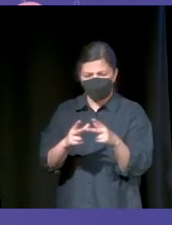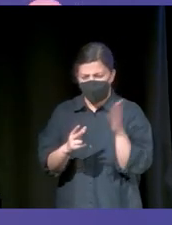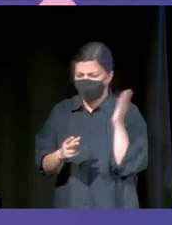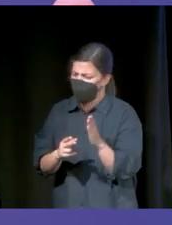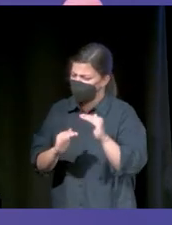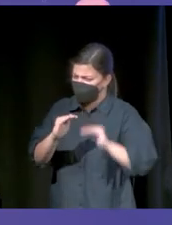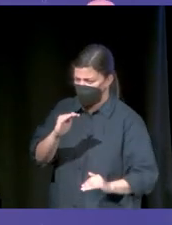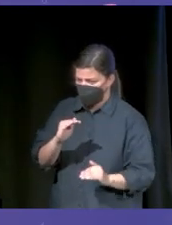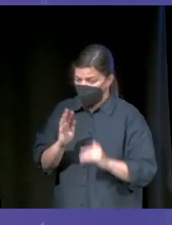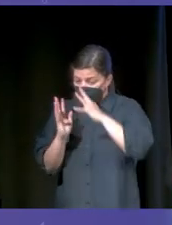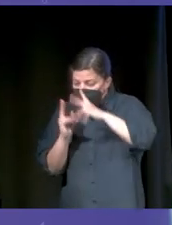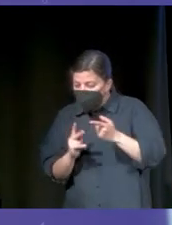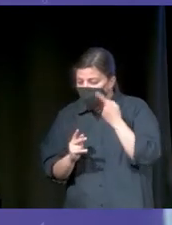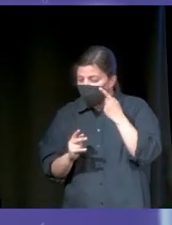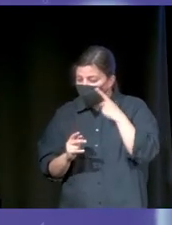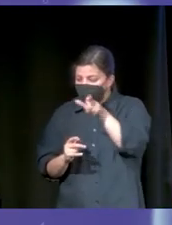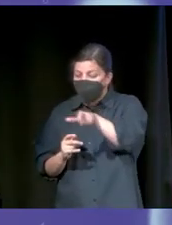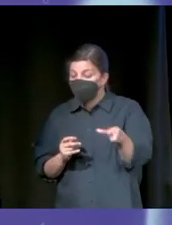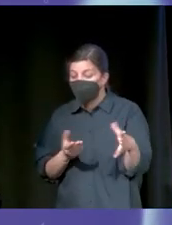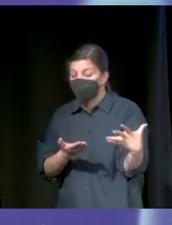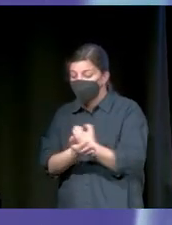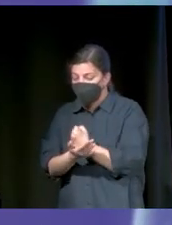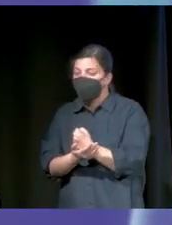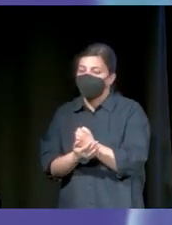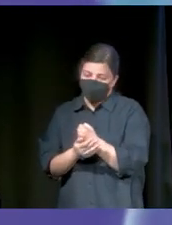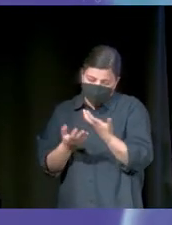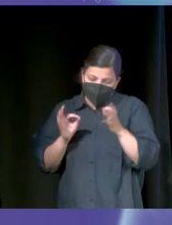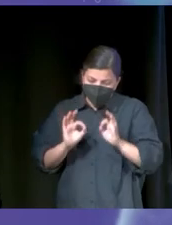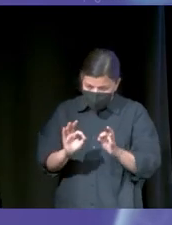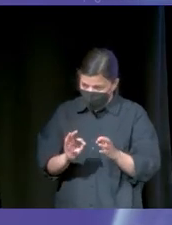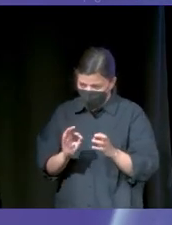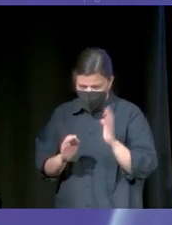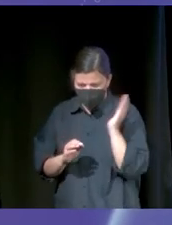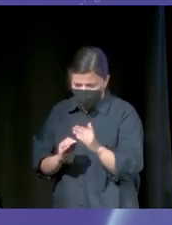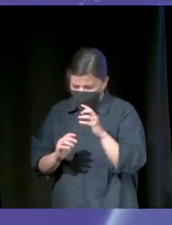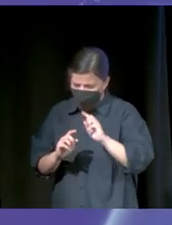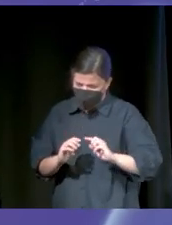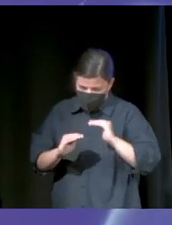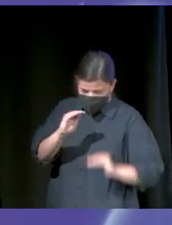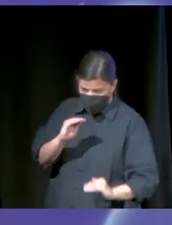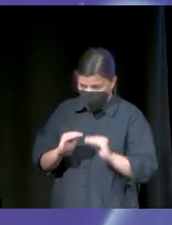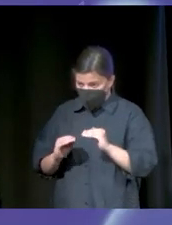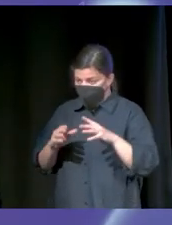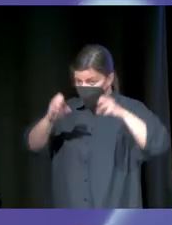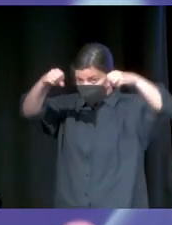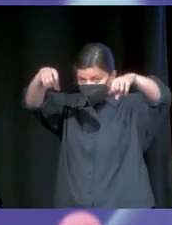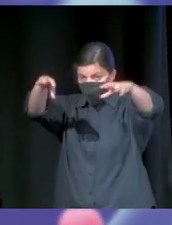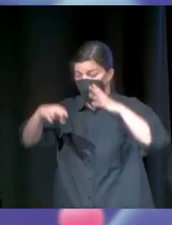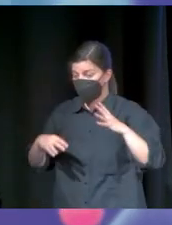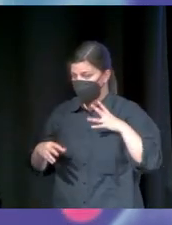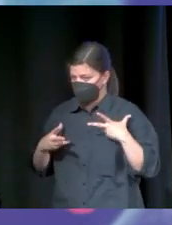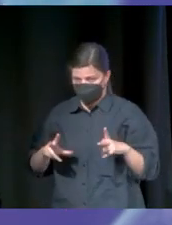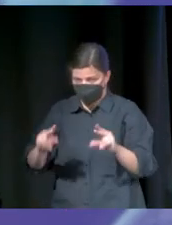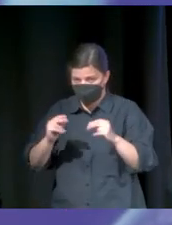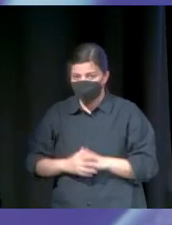Calcula todos los involucrados y toma la decisión que genere el menos daño posible. ¿Podéis encender la luz, por favor? Ya acabo, te lo prometo. Vale,